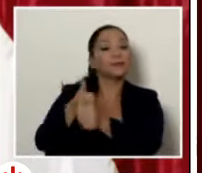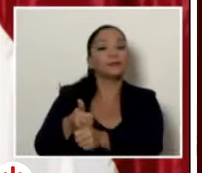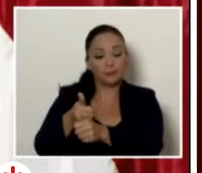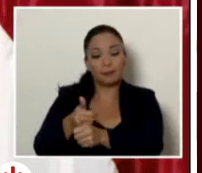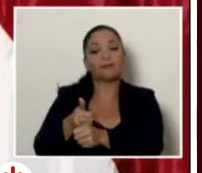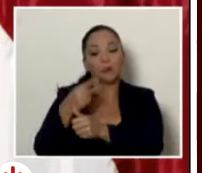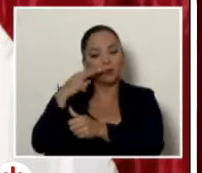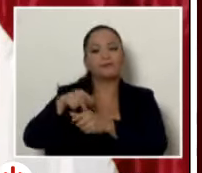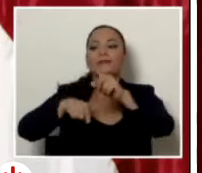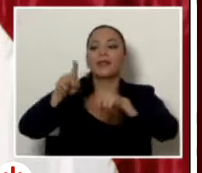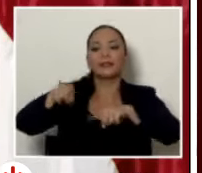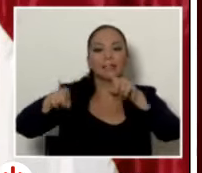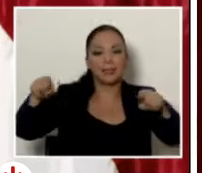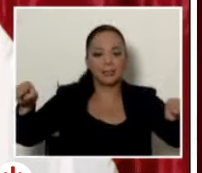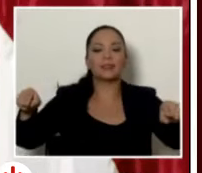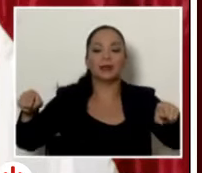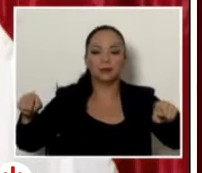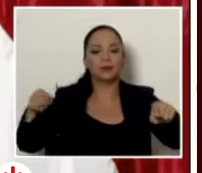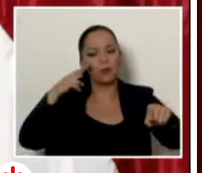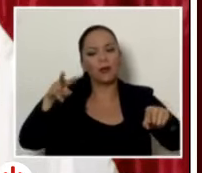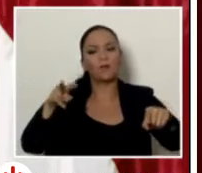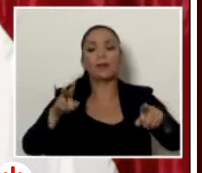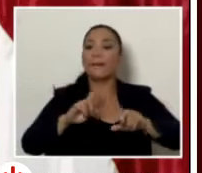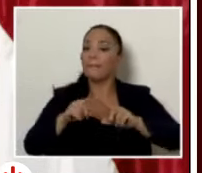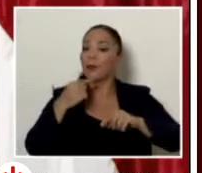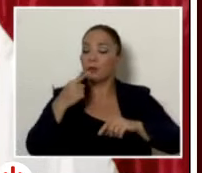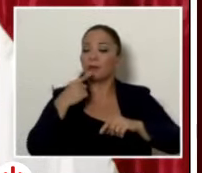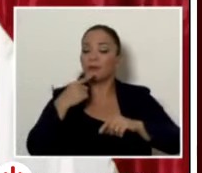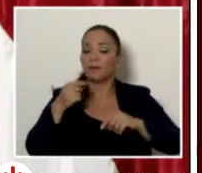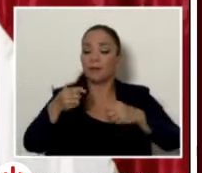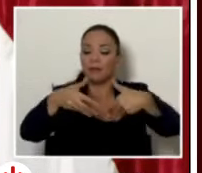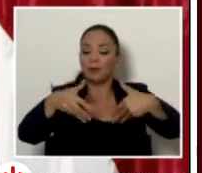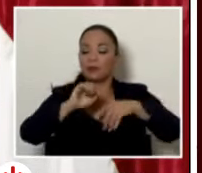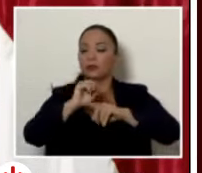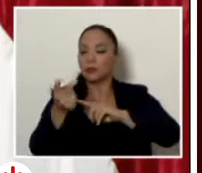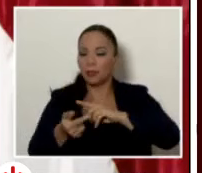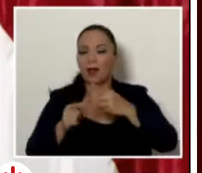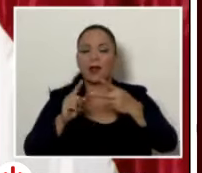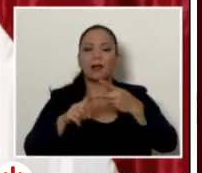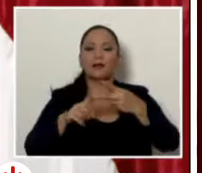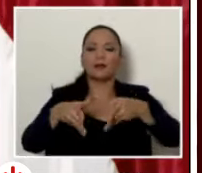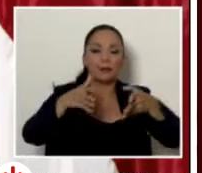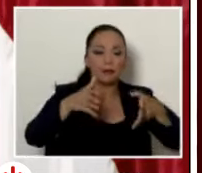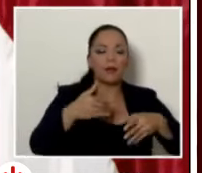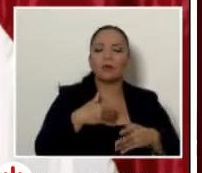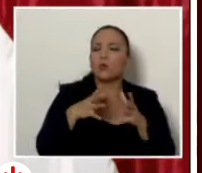estadísticas que dicen que en redes sociales y en la calle y otras cosas hay un gran clamor del pueblo